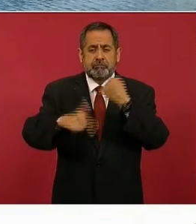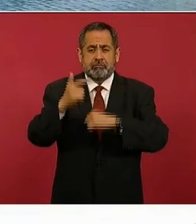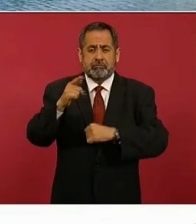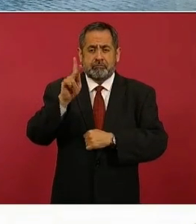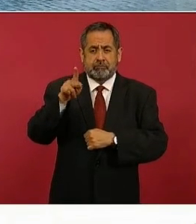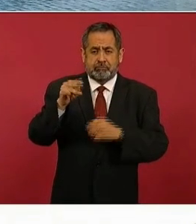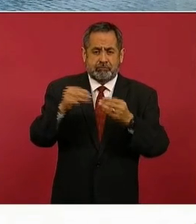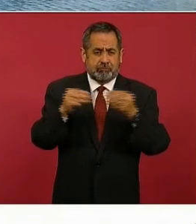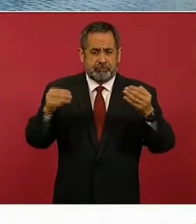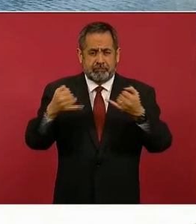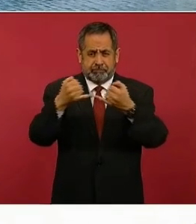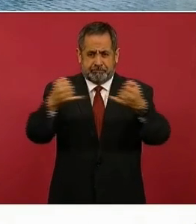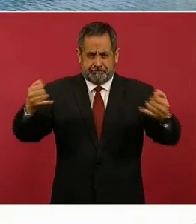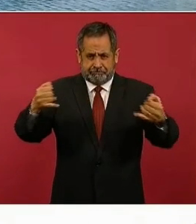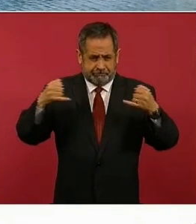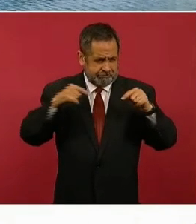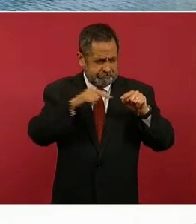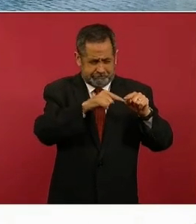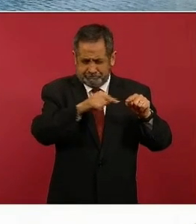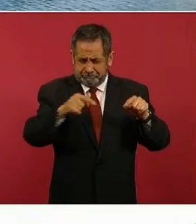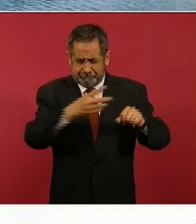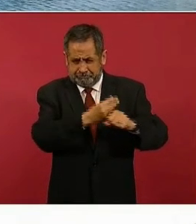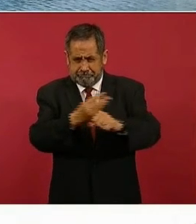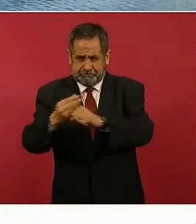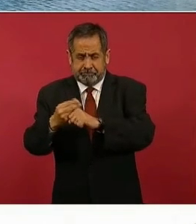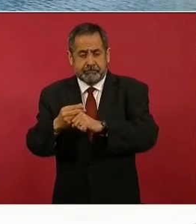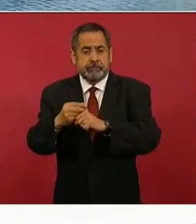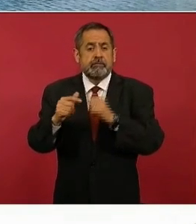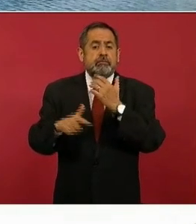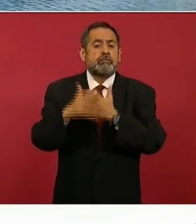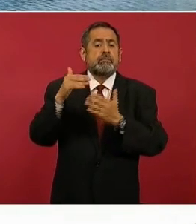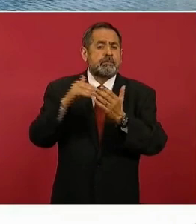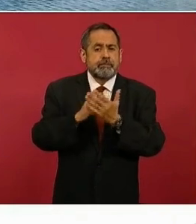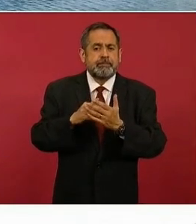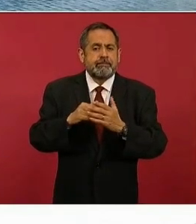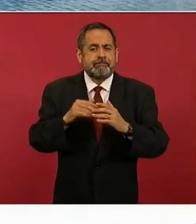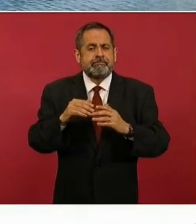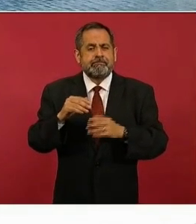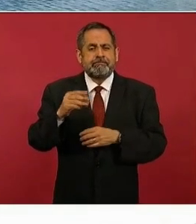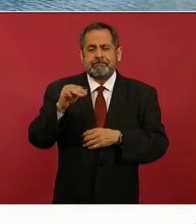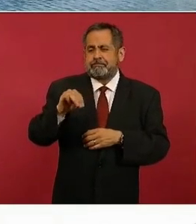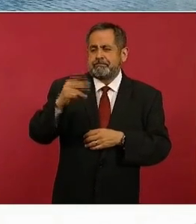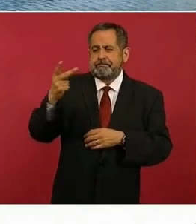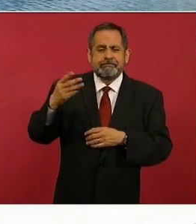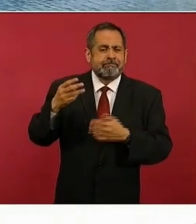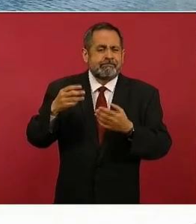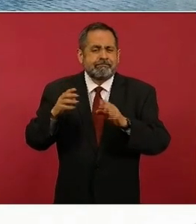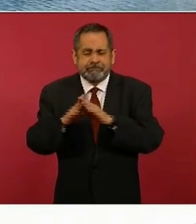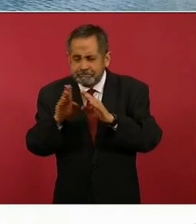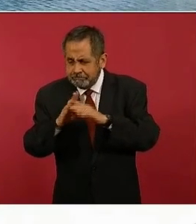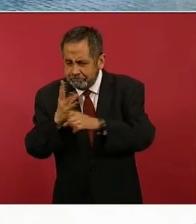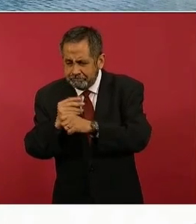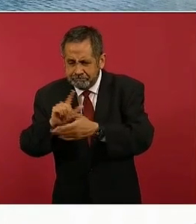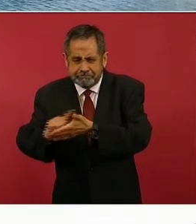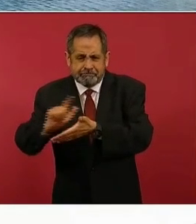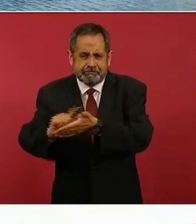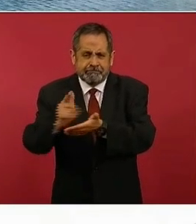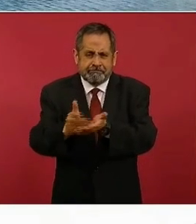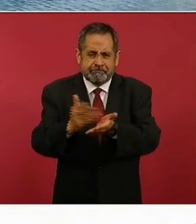bordo, se desasolvaron más de 200 mil metros cúbicos de desasolve y con eso se conformaron